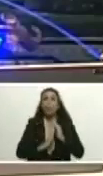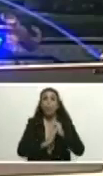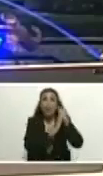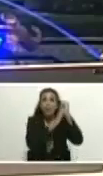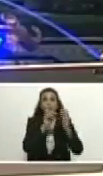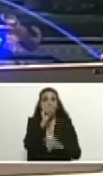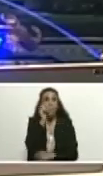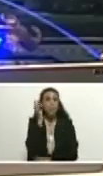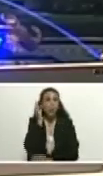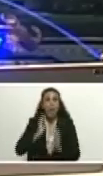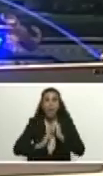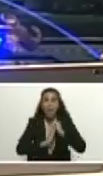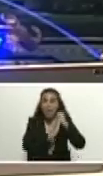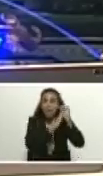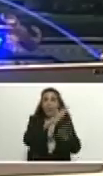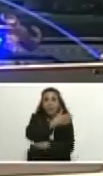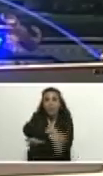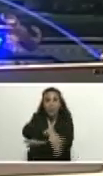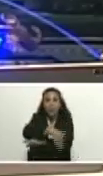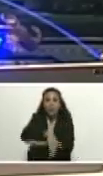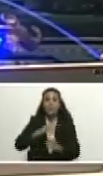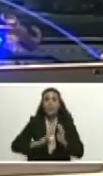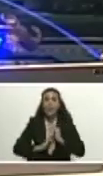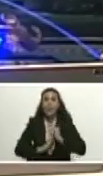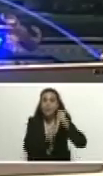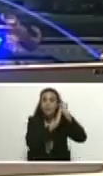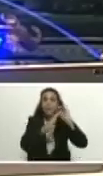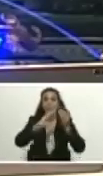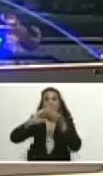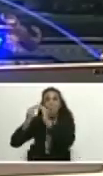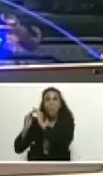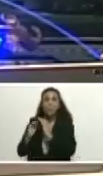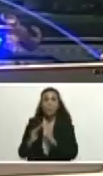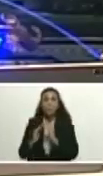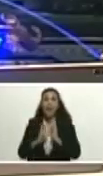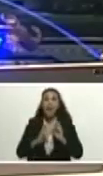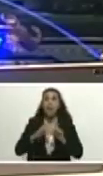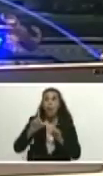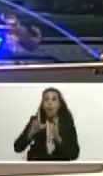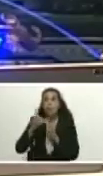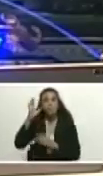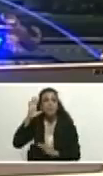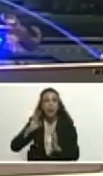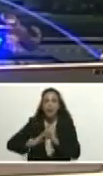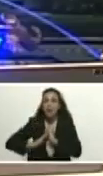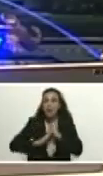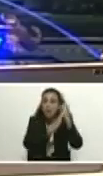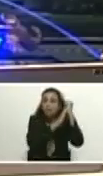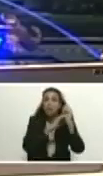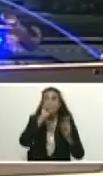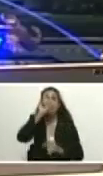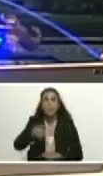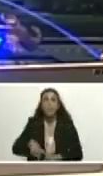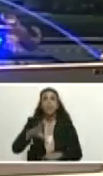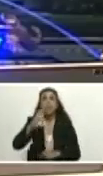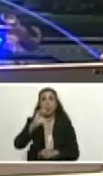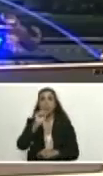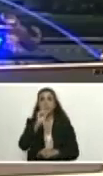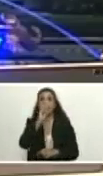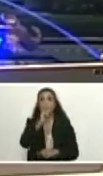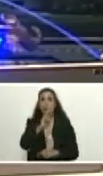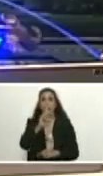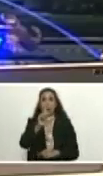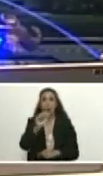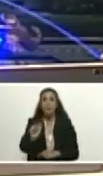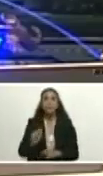a las jefas y jefes de comunidad a los líderes y a las lideresas de los clap que